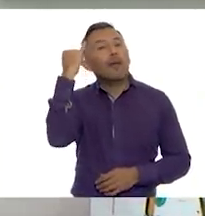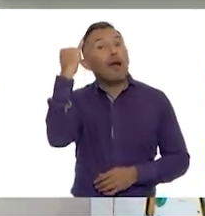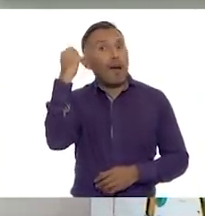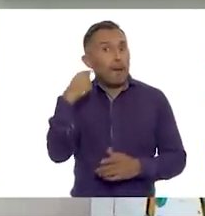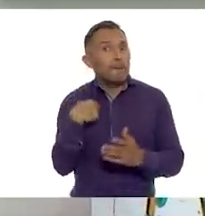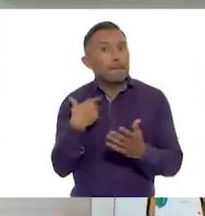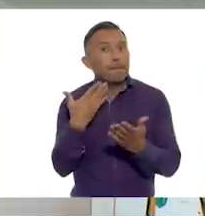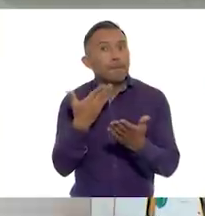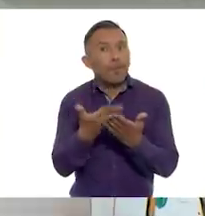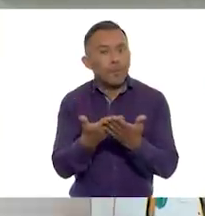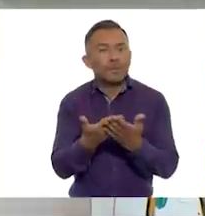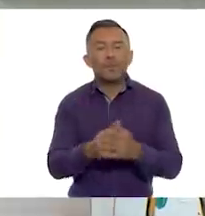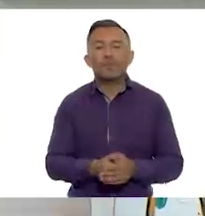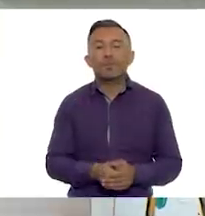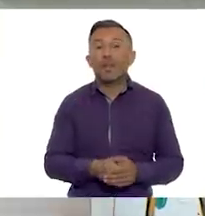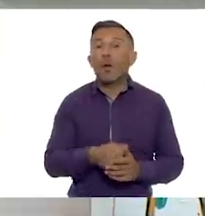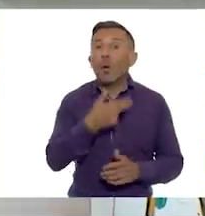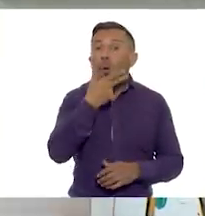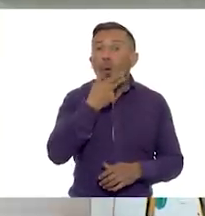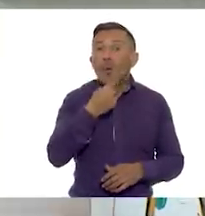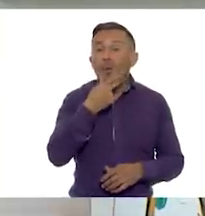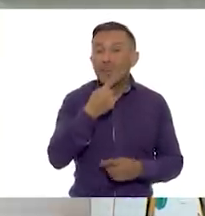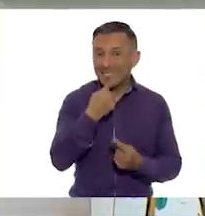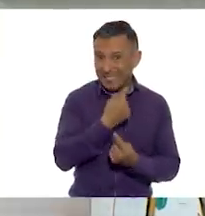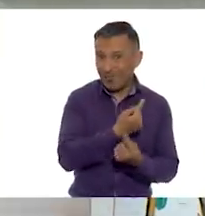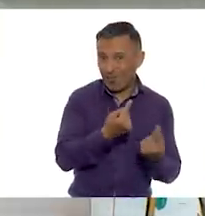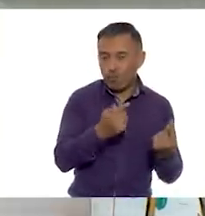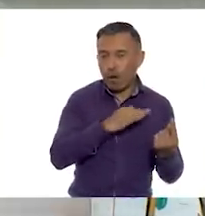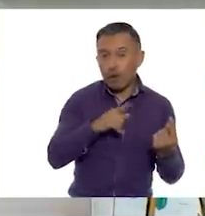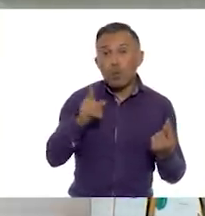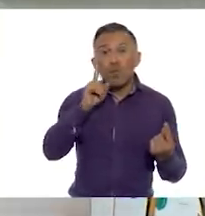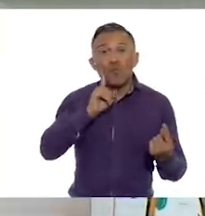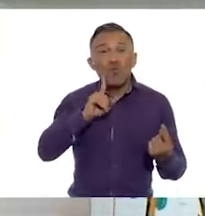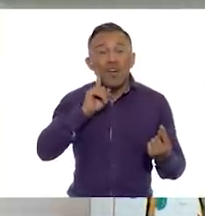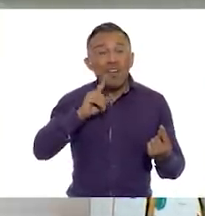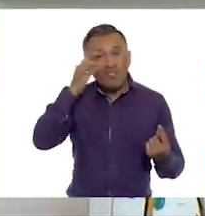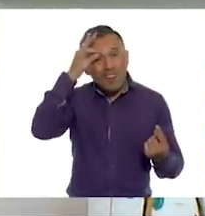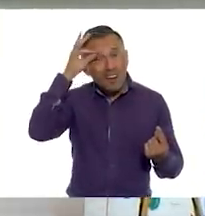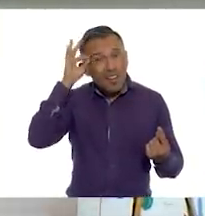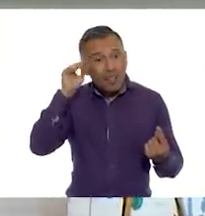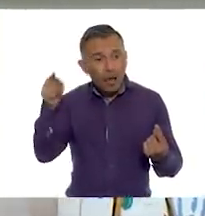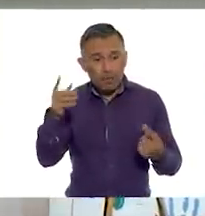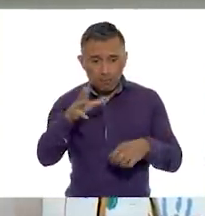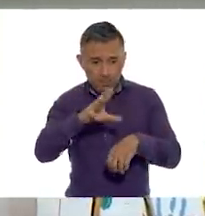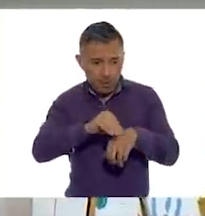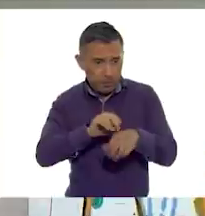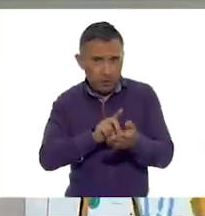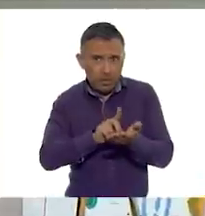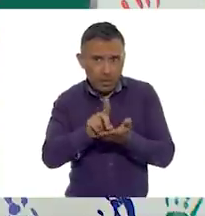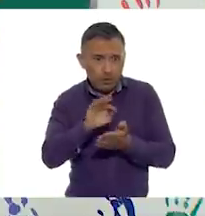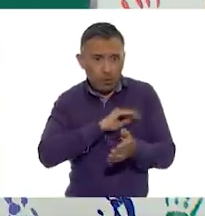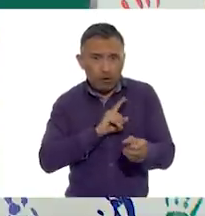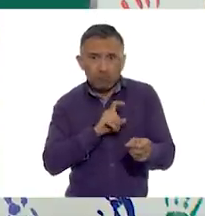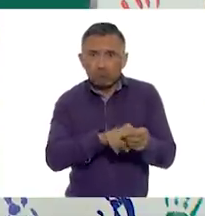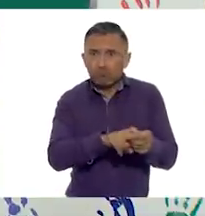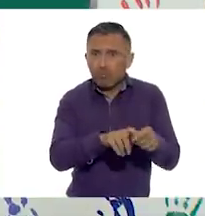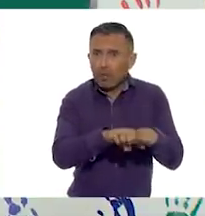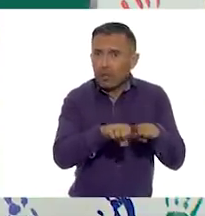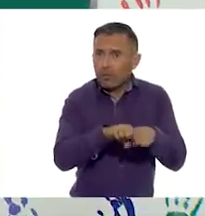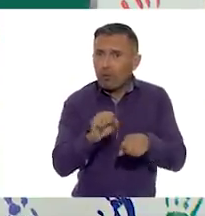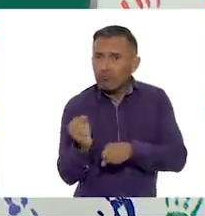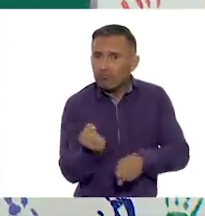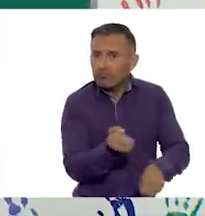respeten el derecho que tiene Fernanda de jugar en ese equipo. Excelente, Mariana. Es una gran propuesta.